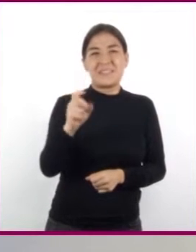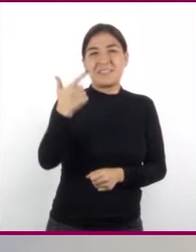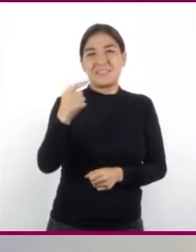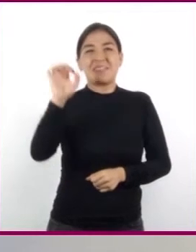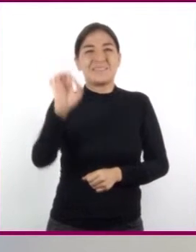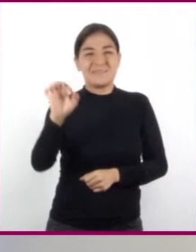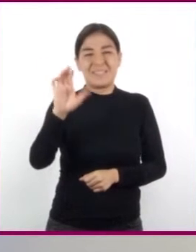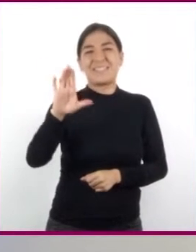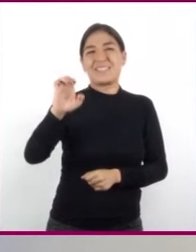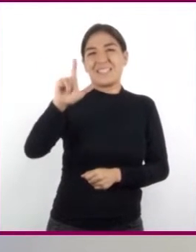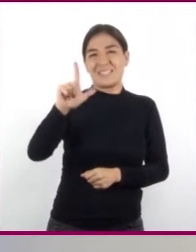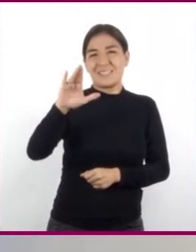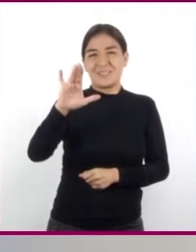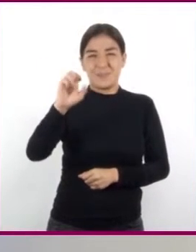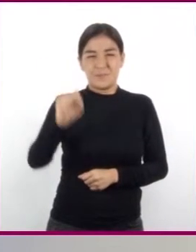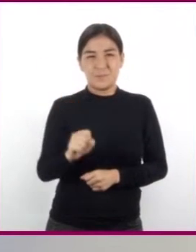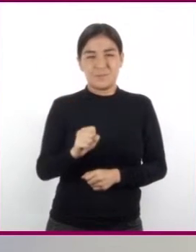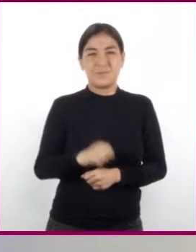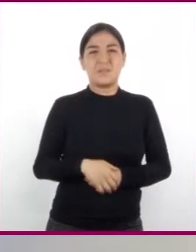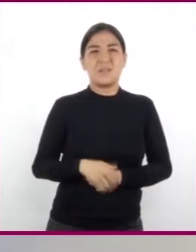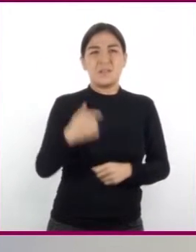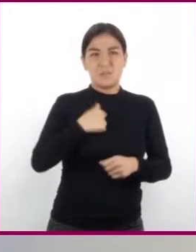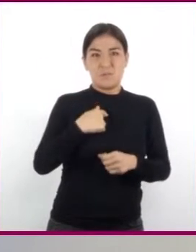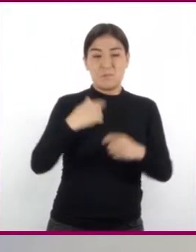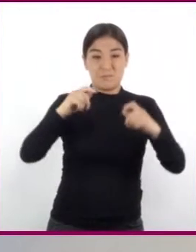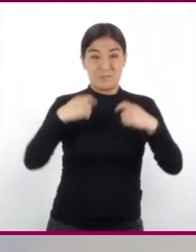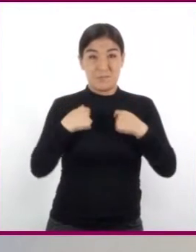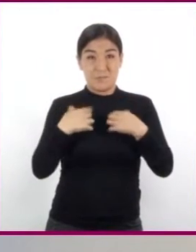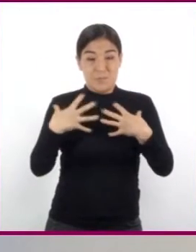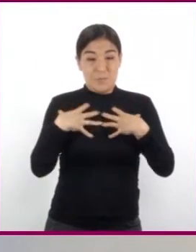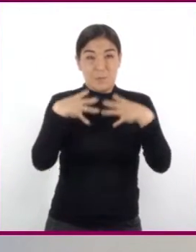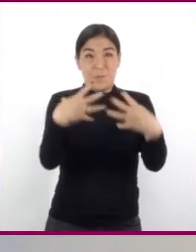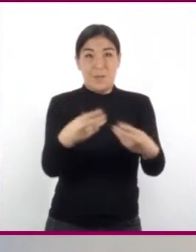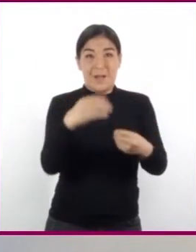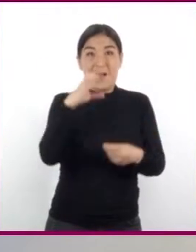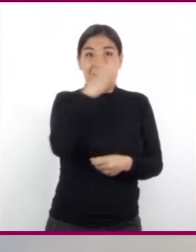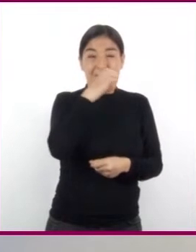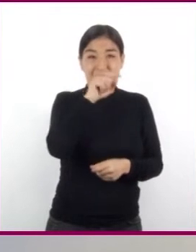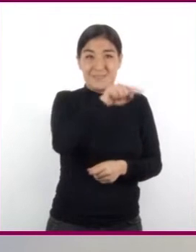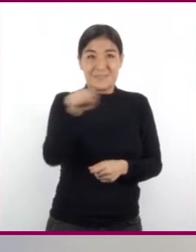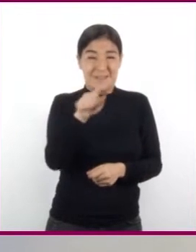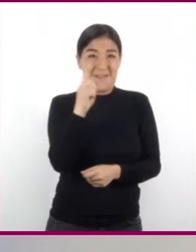grados Celsius. ¿Le estoy transfiriendo energía en forma de calor al agua?